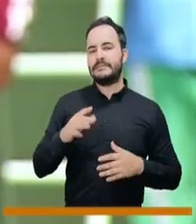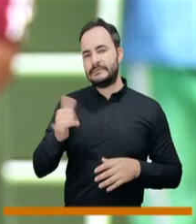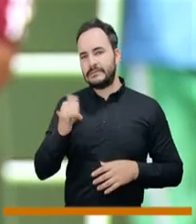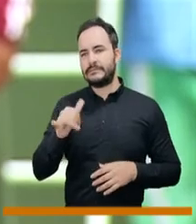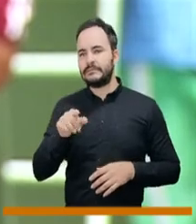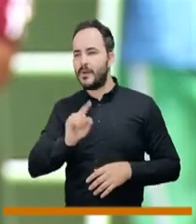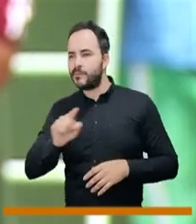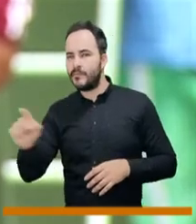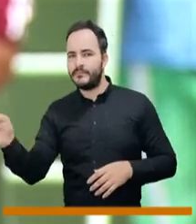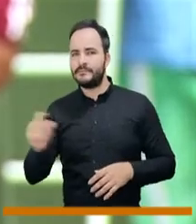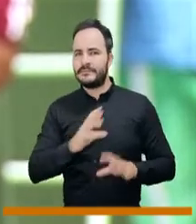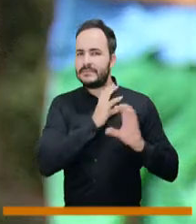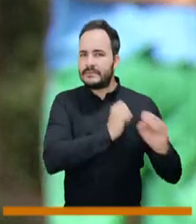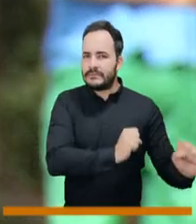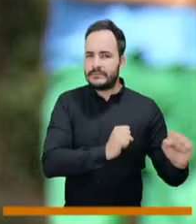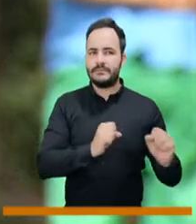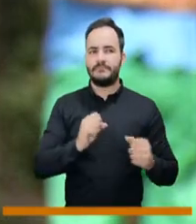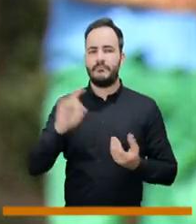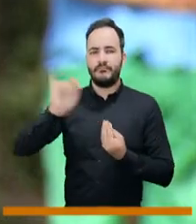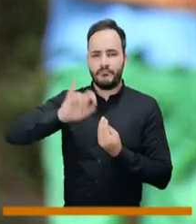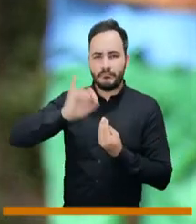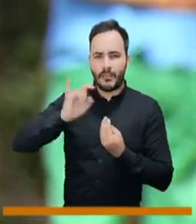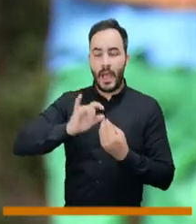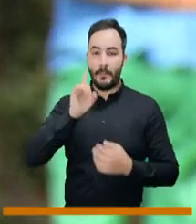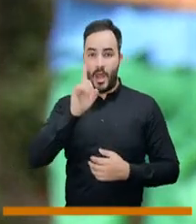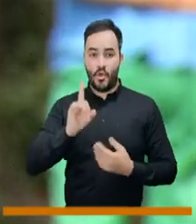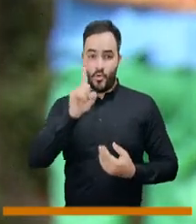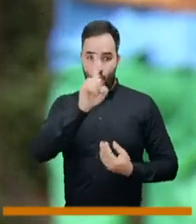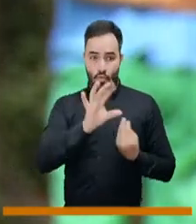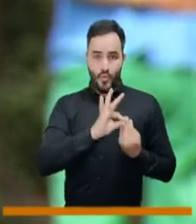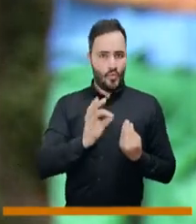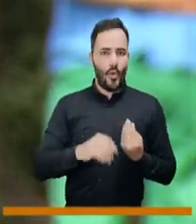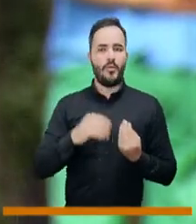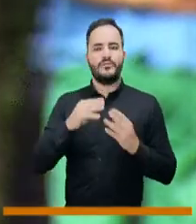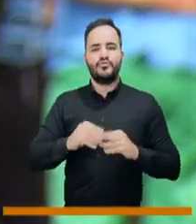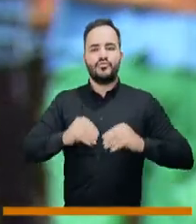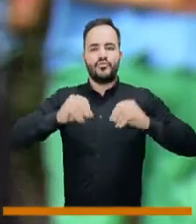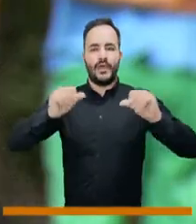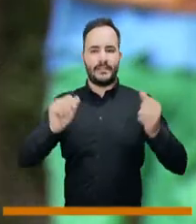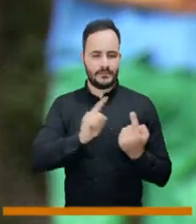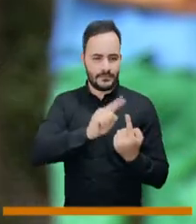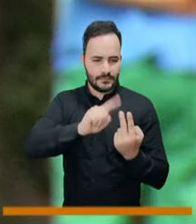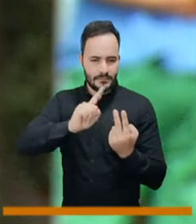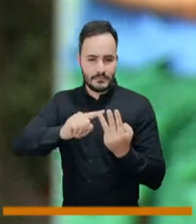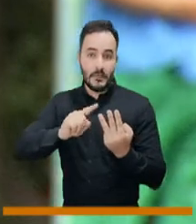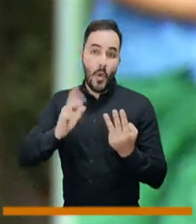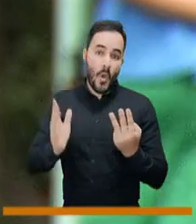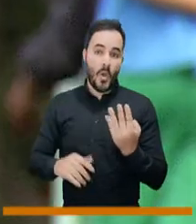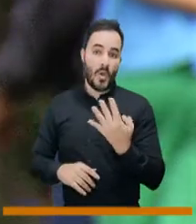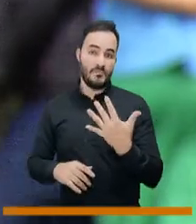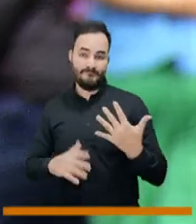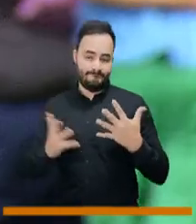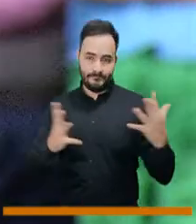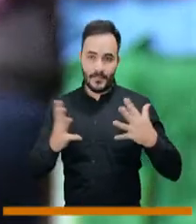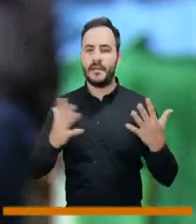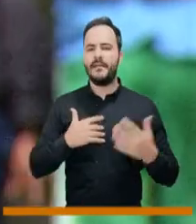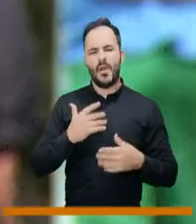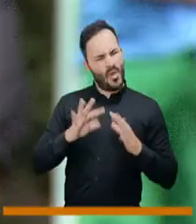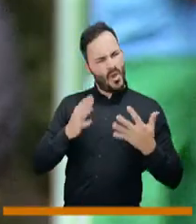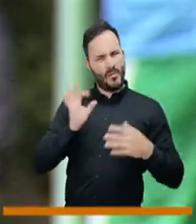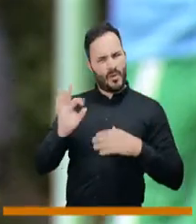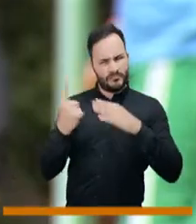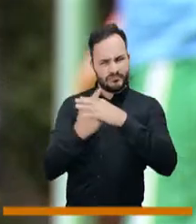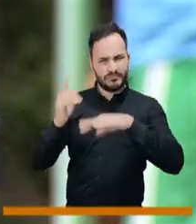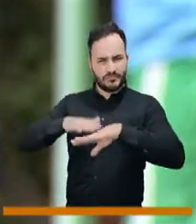llamamos polifarmacodependencia, o son tres o cuatro, tres o más sustancias del consumo y sabemos que en el